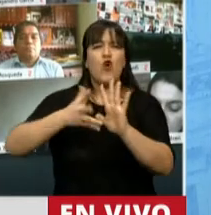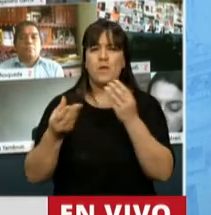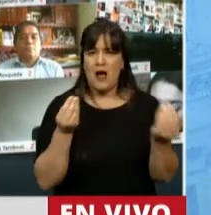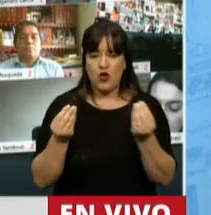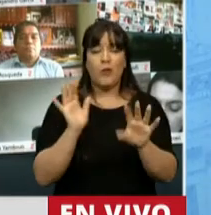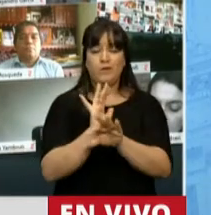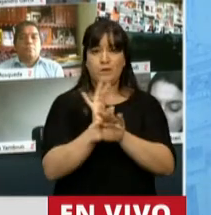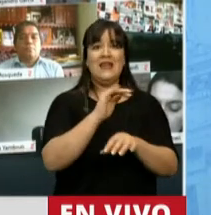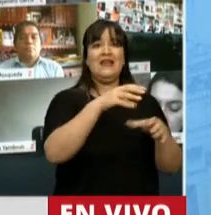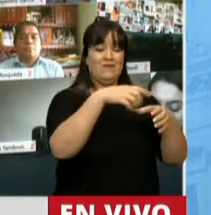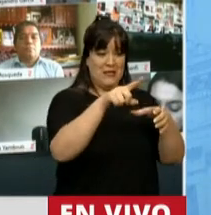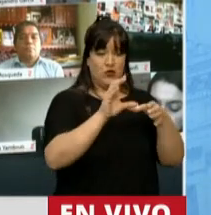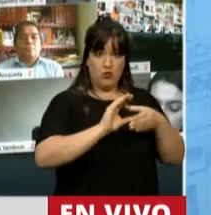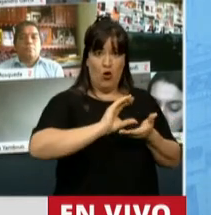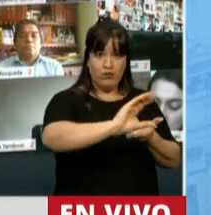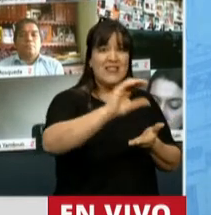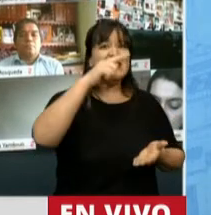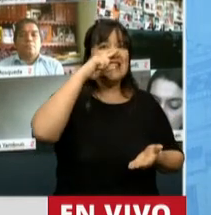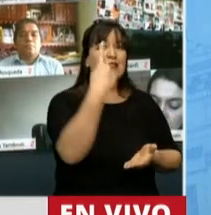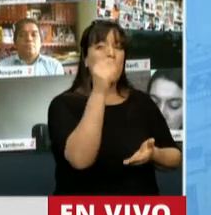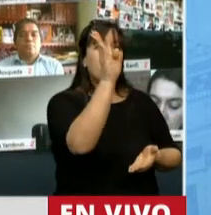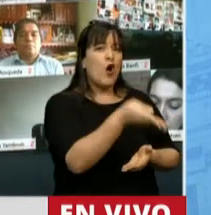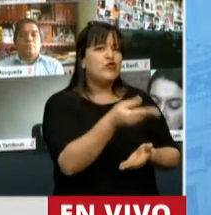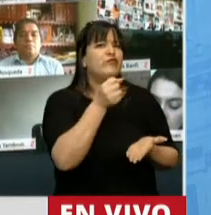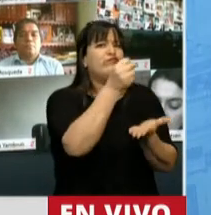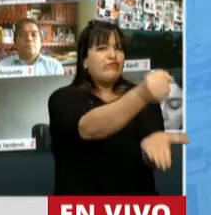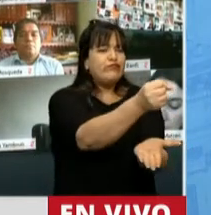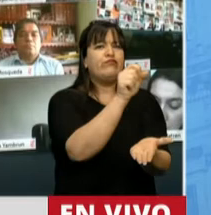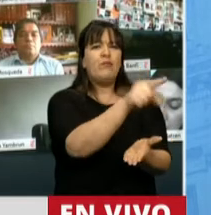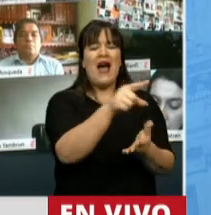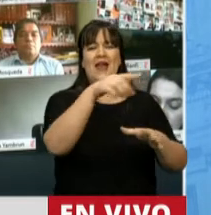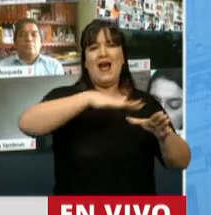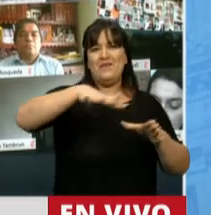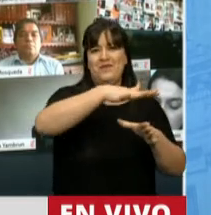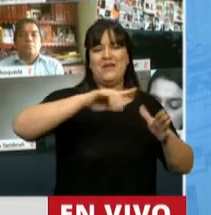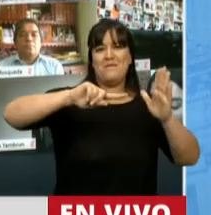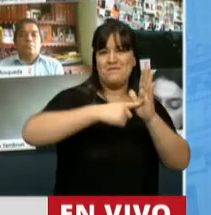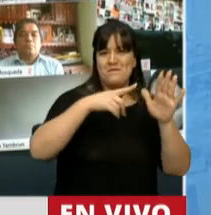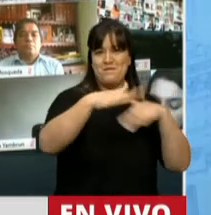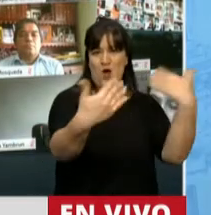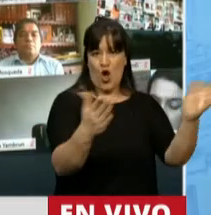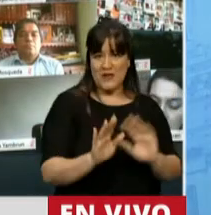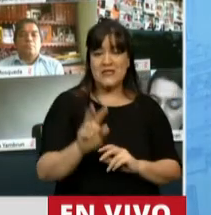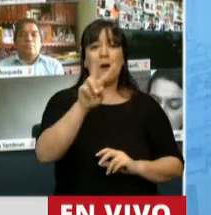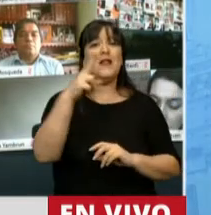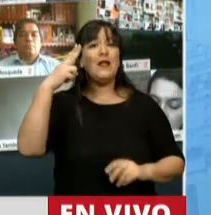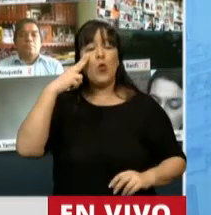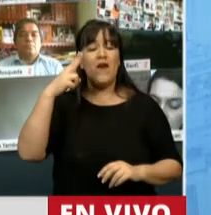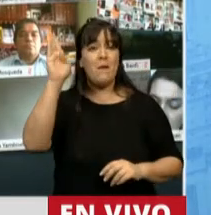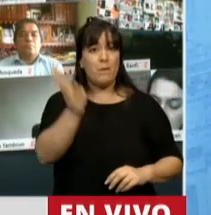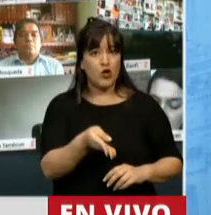71% de ese dinero va a quedar para subsidios de transporte de Lamba y Cava, y el 29%